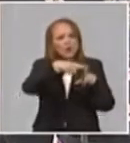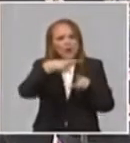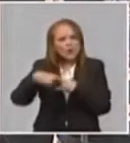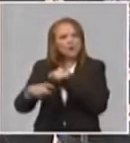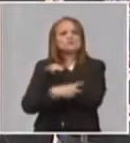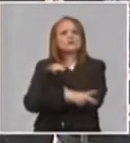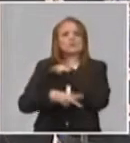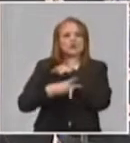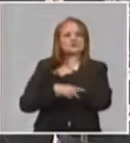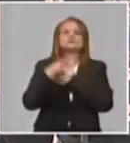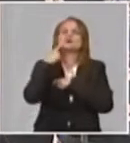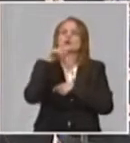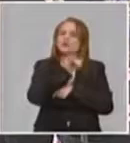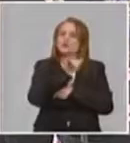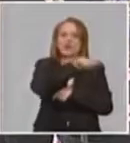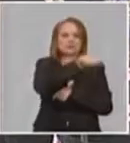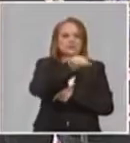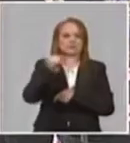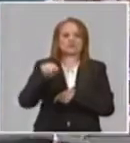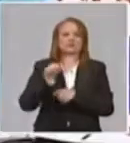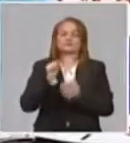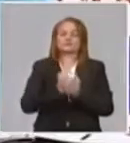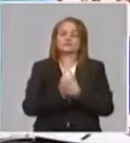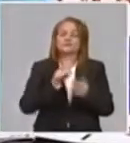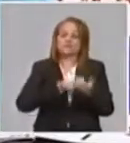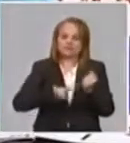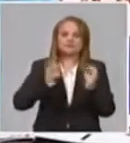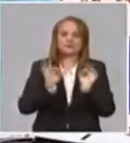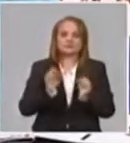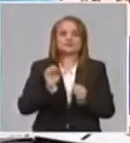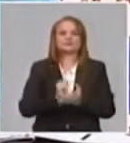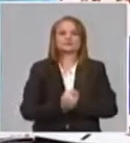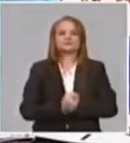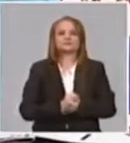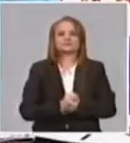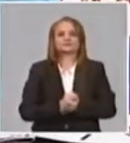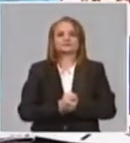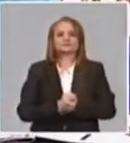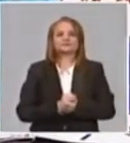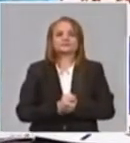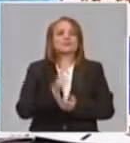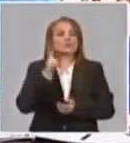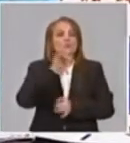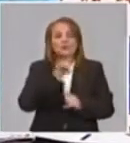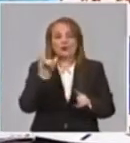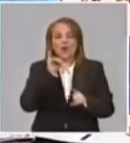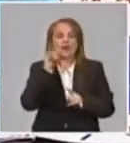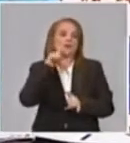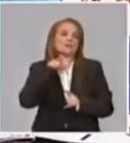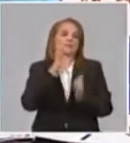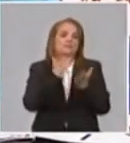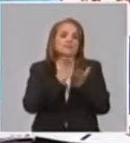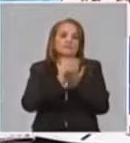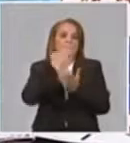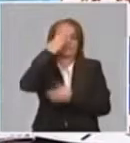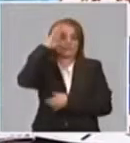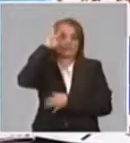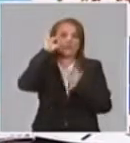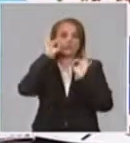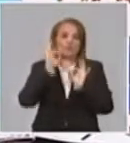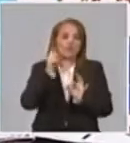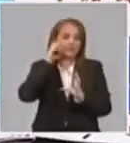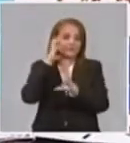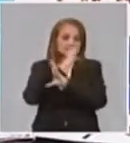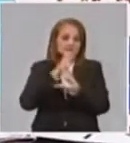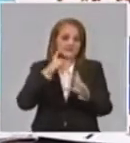activo. Tenemos la Academia de Ciencias de Cuba, que también participa de manera importante, los consejos superiores de ciencias sociales y